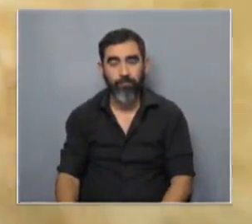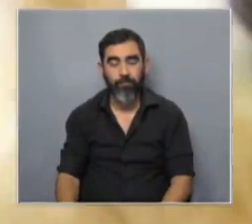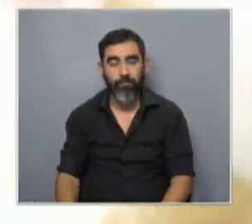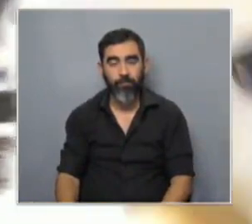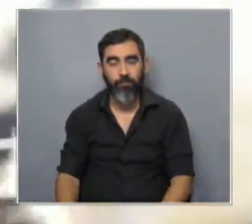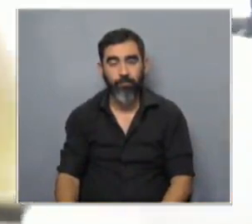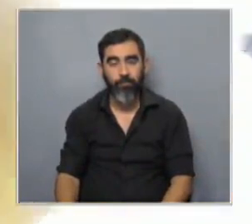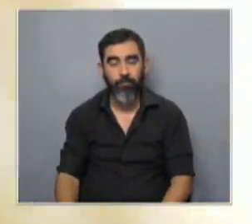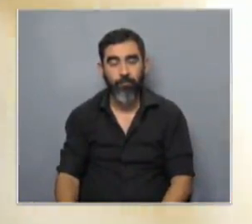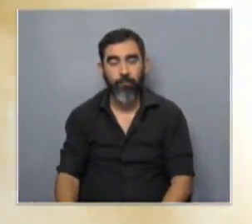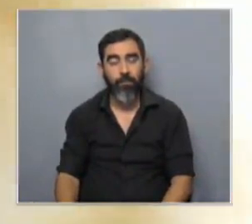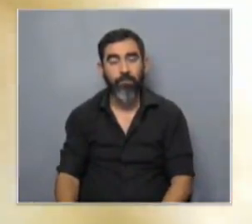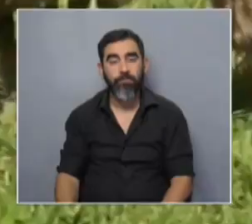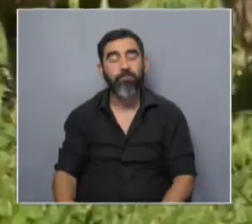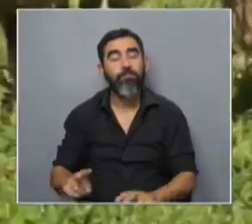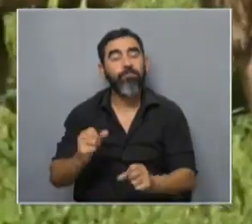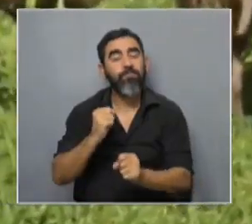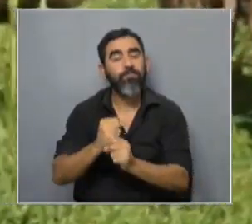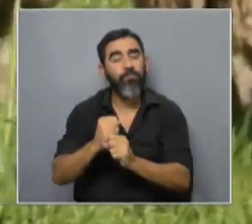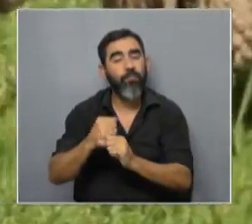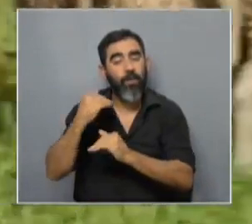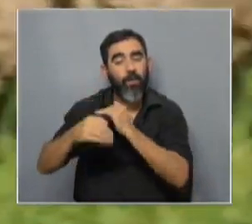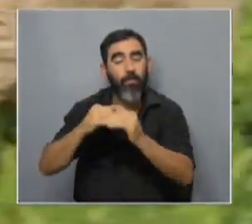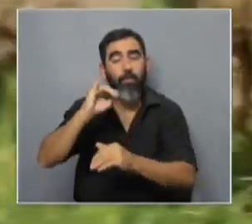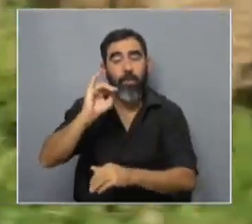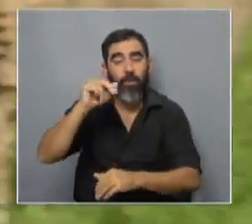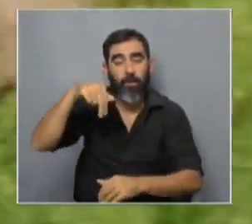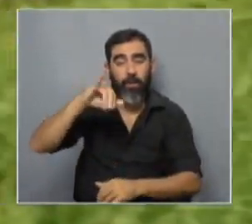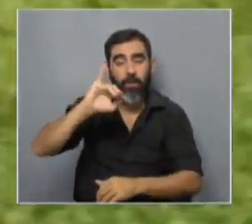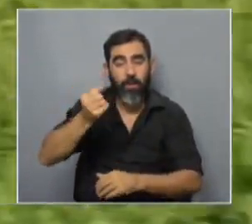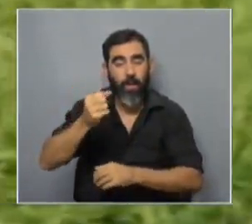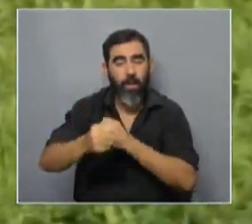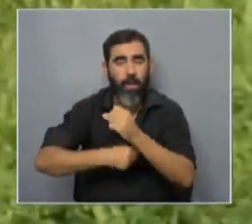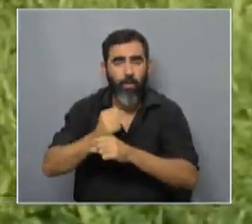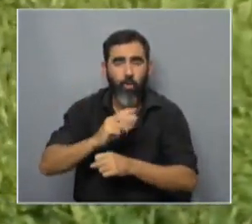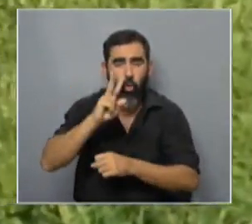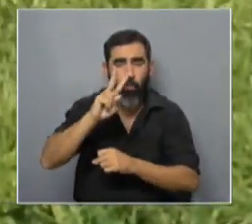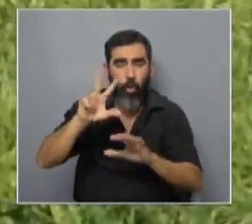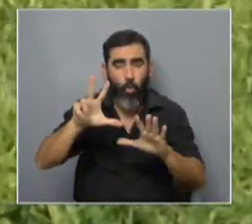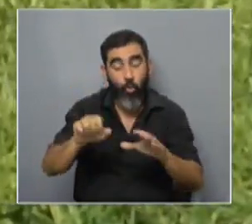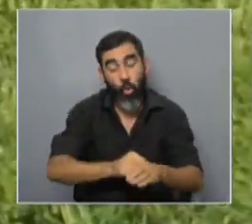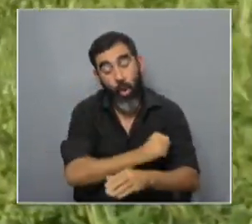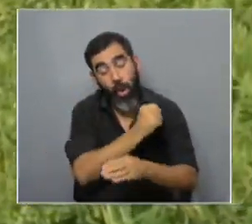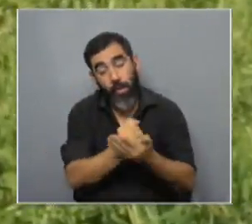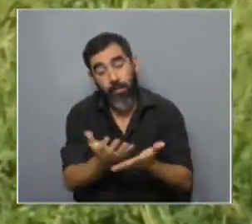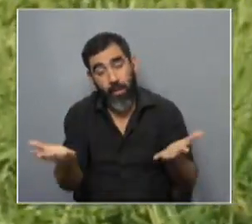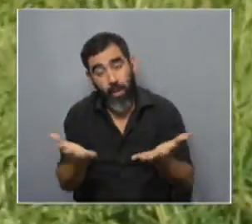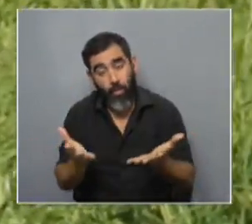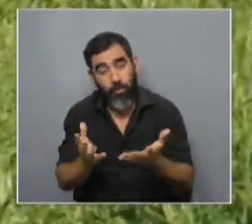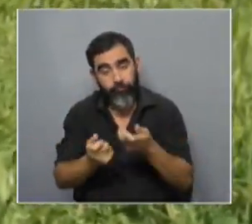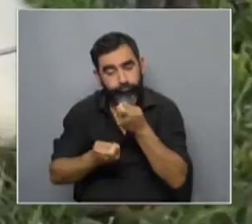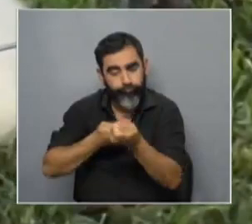con respecto al trabajo que hemos desarrollado en el INA desde el año 2008 consistió en